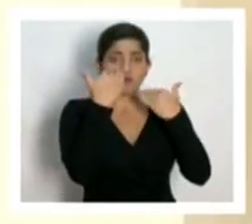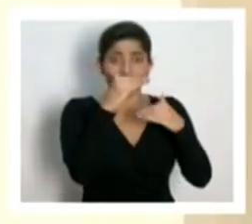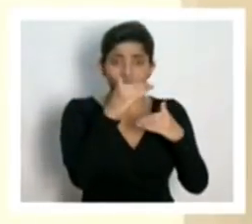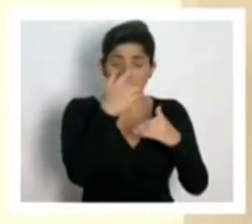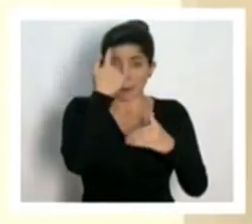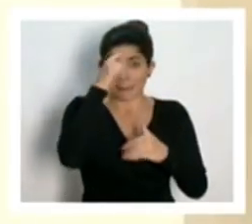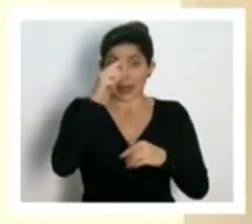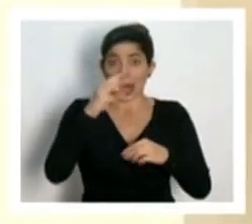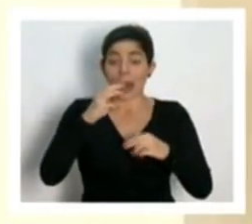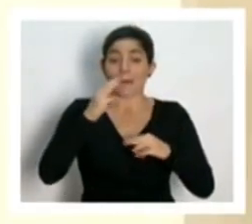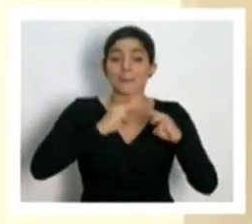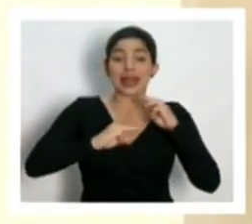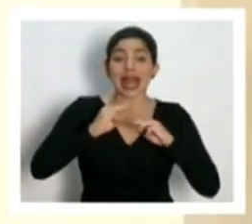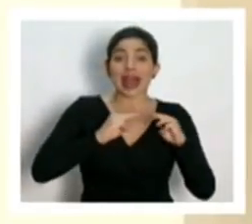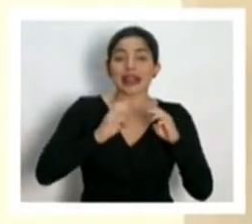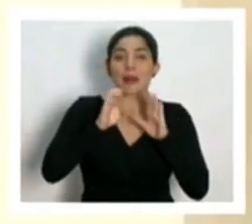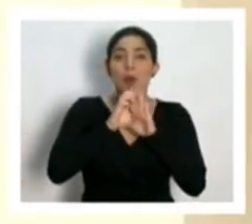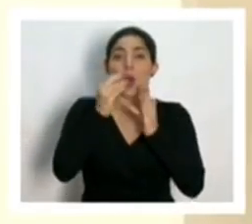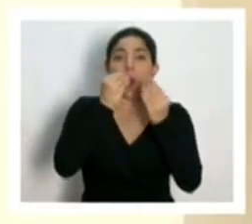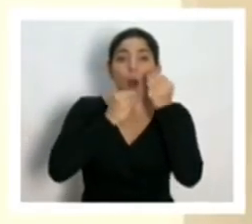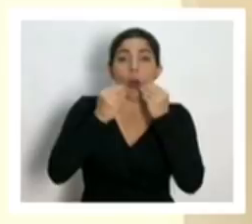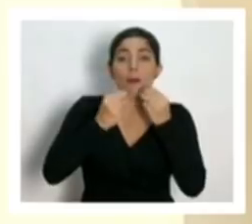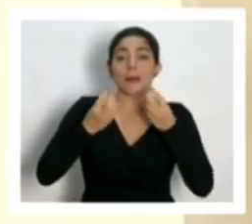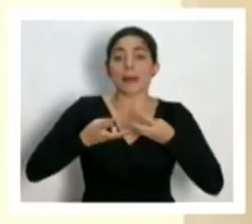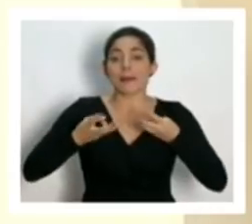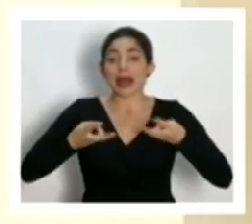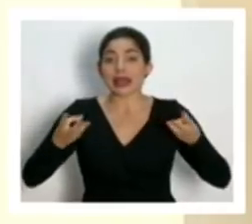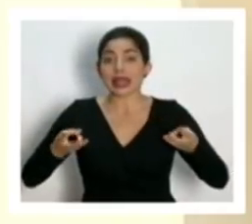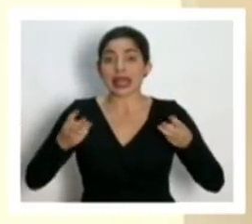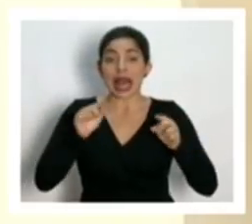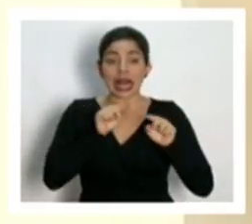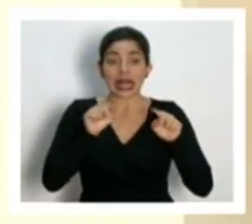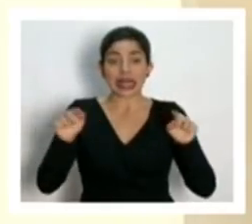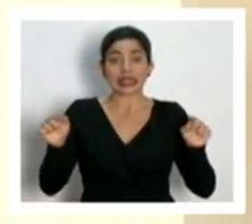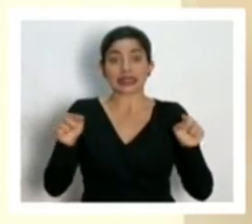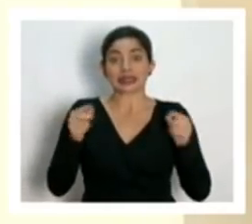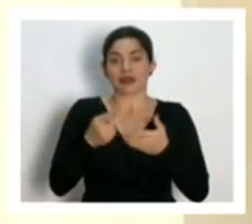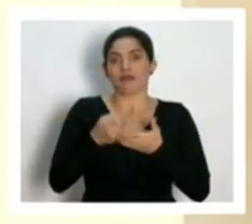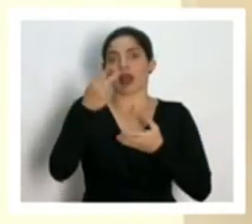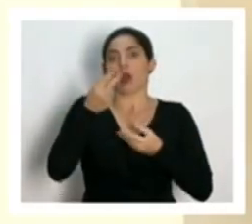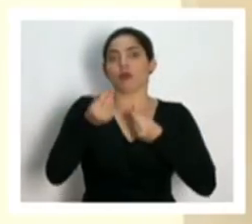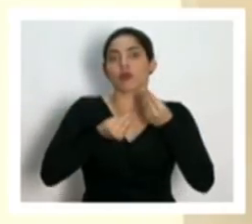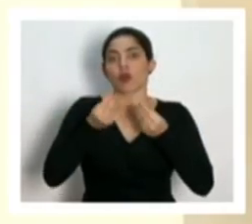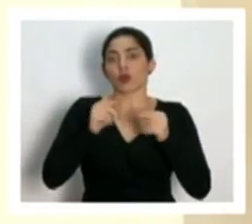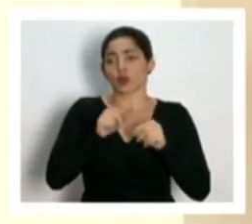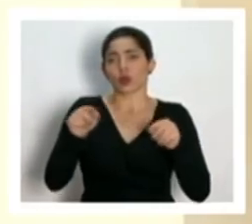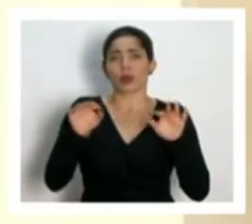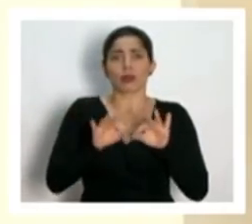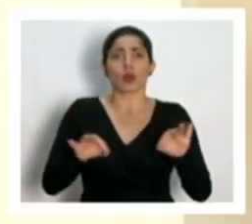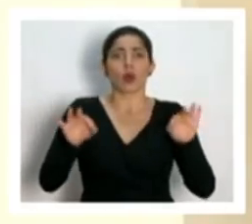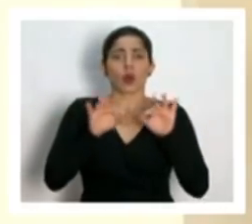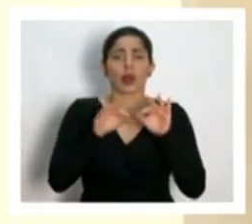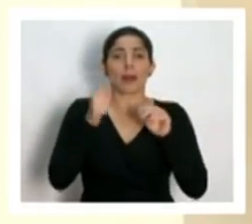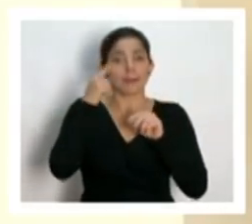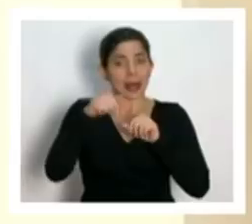mercaderías ya bien sea alimentación materia prima en general toda esa cadena de valor de productos que son muy importantes para el país en este momento